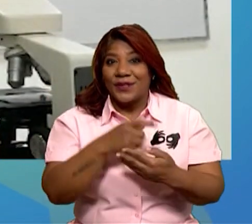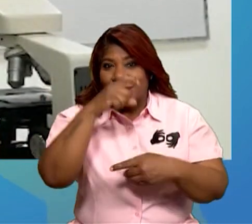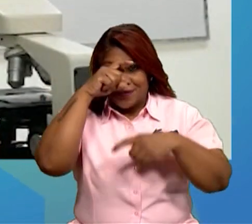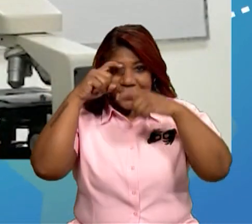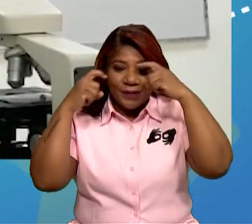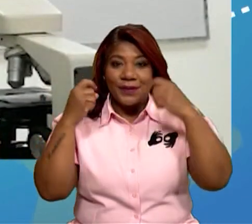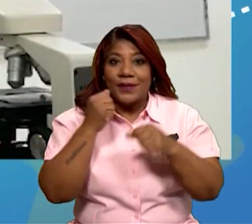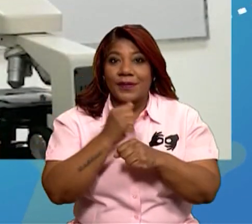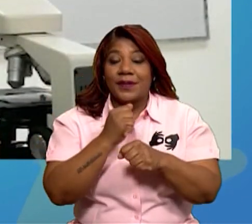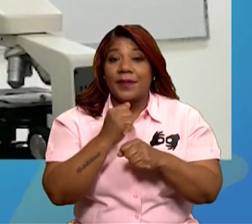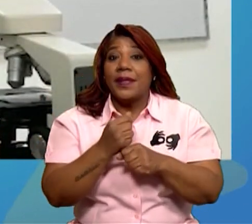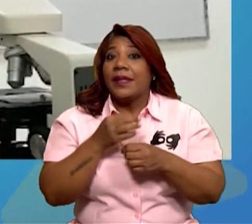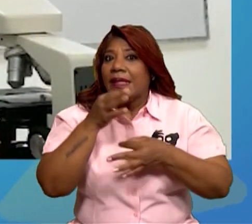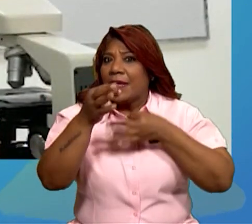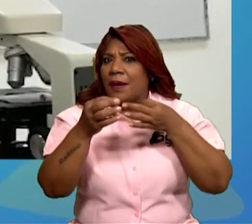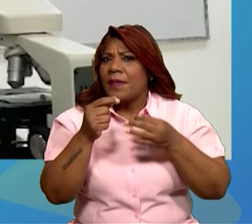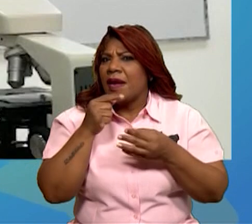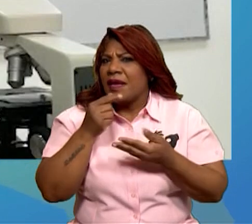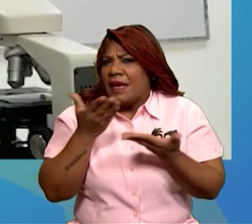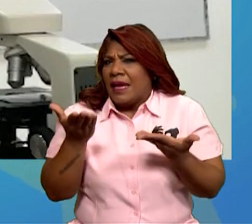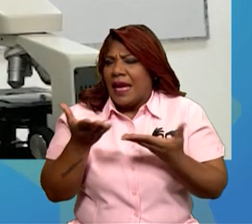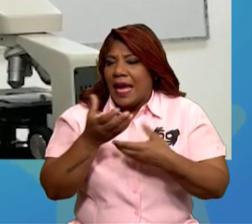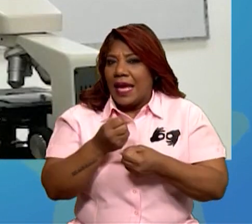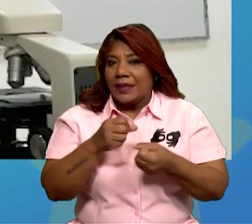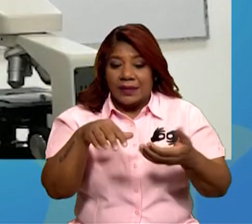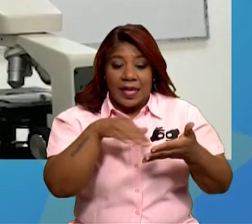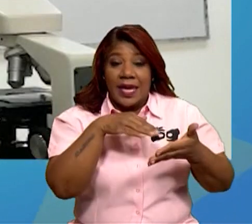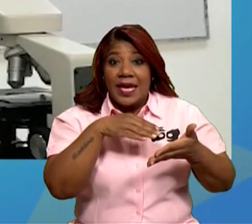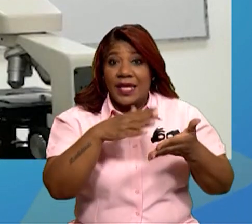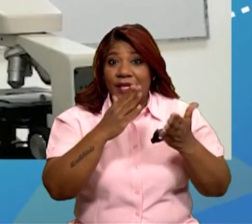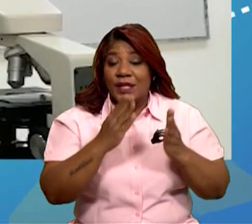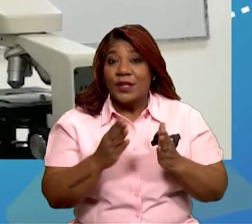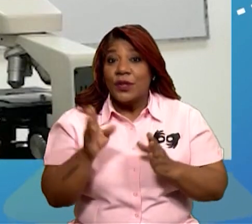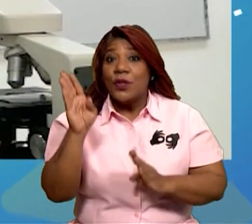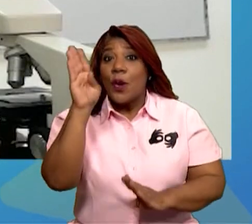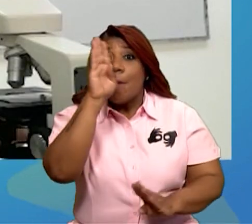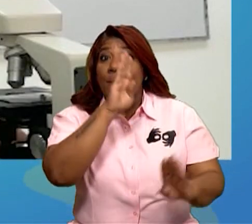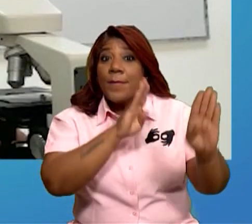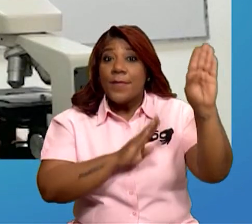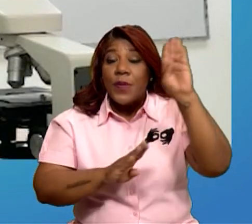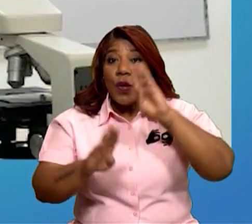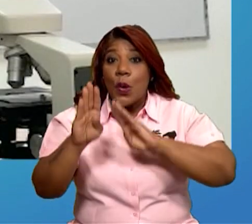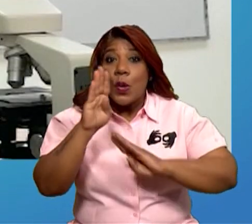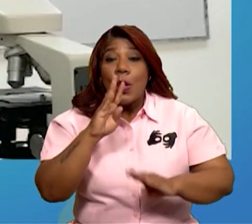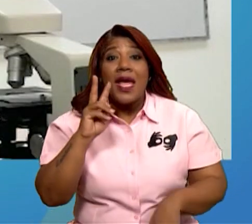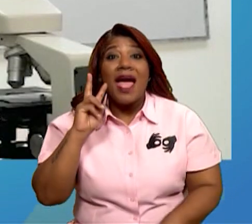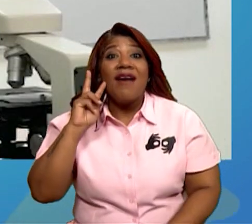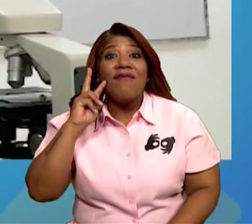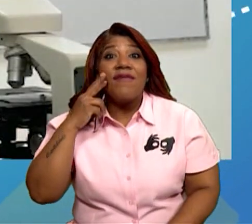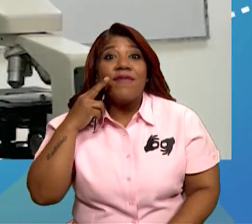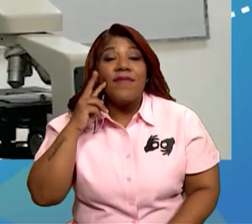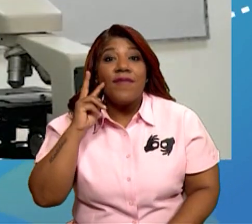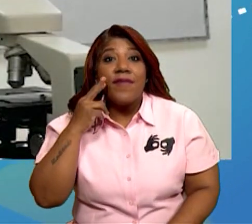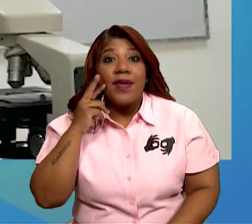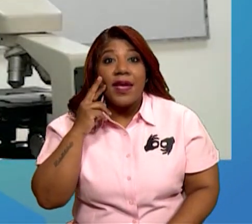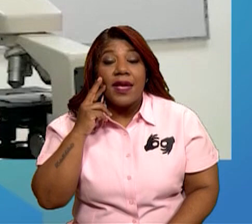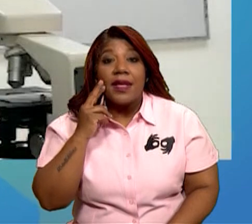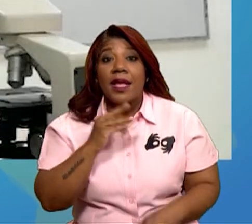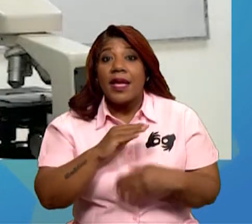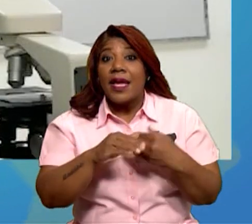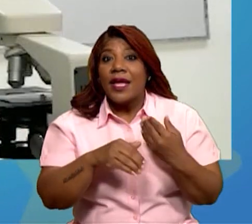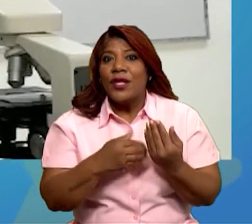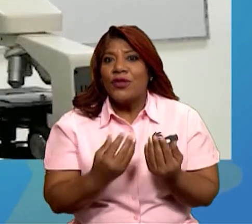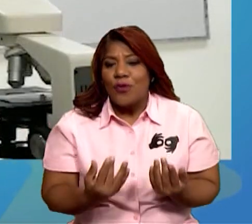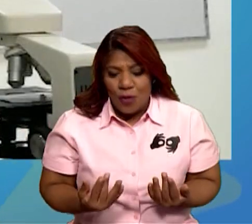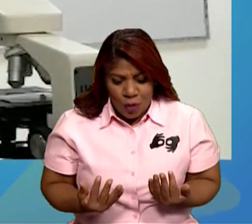Te cuento un poquito sobre mí. Yo estudié Biología Vegetal, es decir, soy bióloga que estaba concentrada en el área de